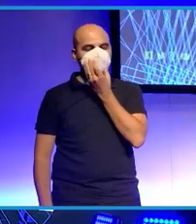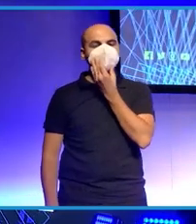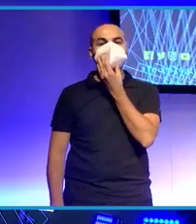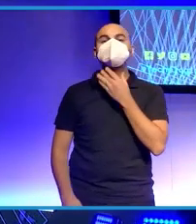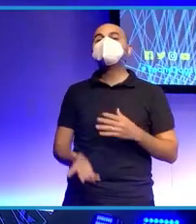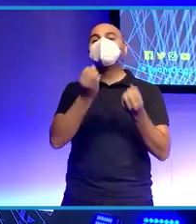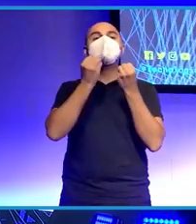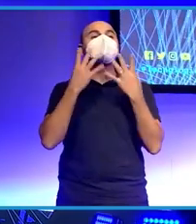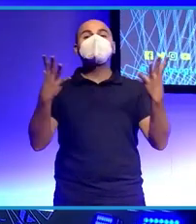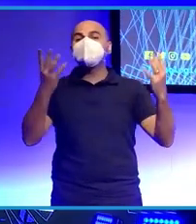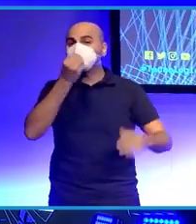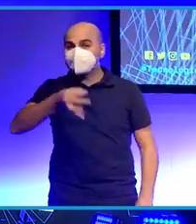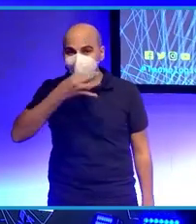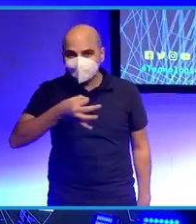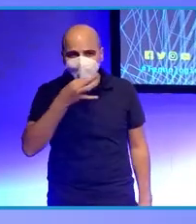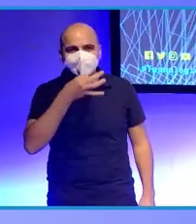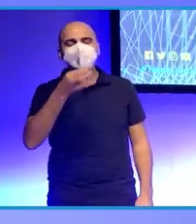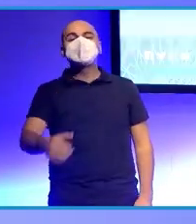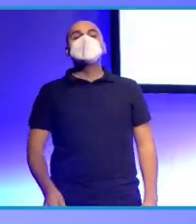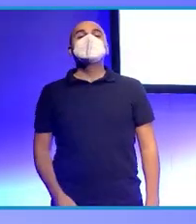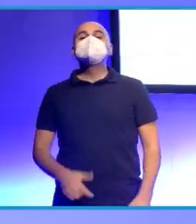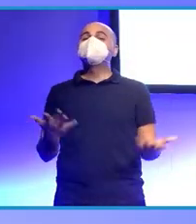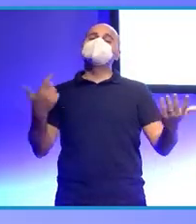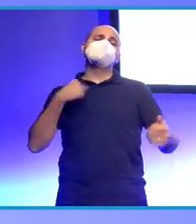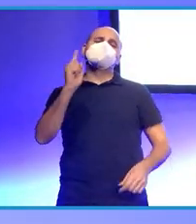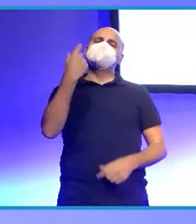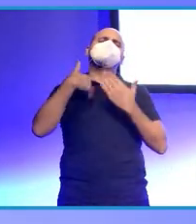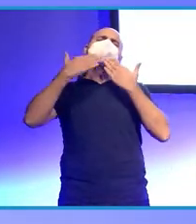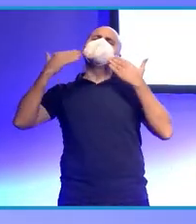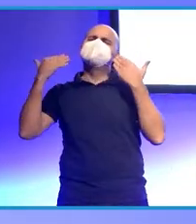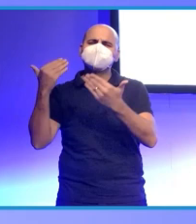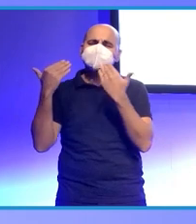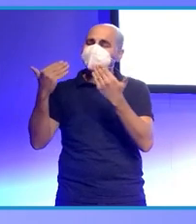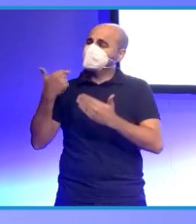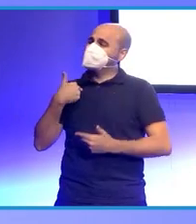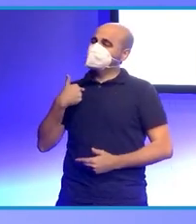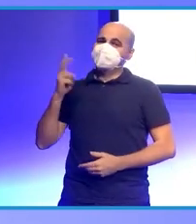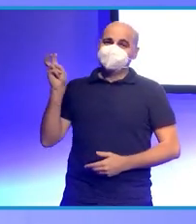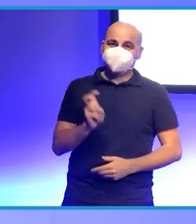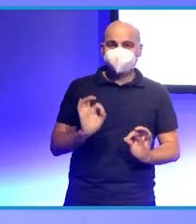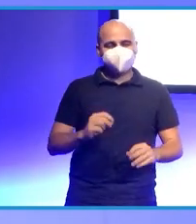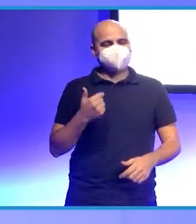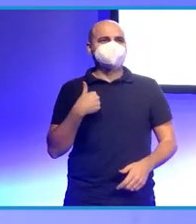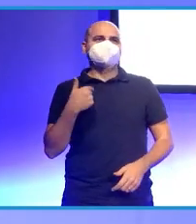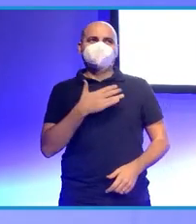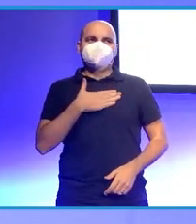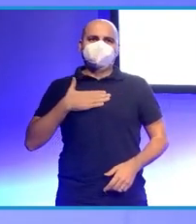¿Qué tal? ¿Qué tal? Muy buenas tardes. Bueno, muy agradecido de estar aquí. Una buena excusa para volver a Tenerife.